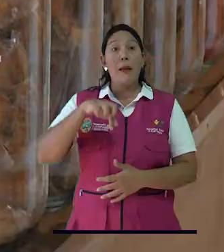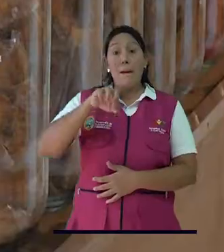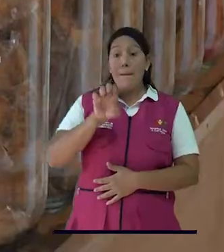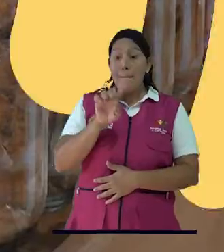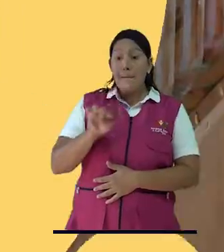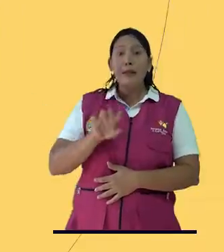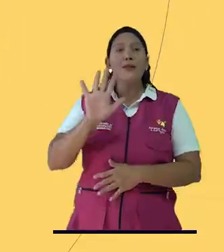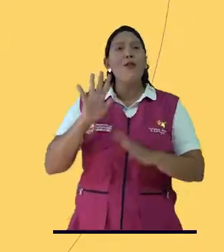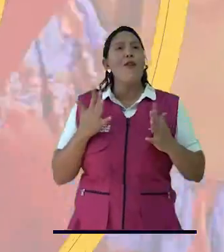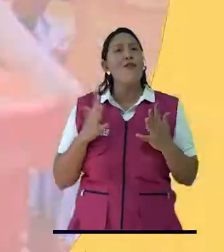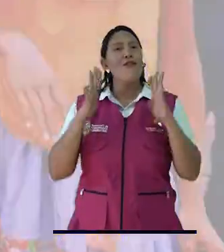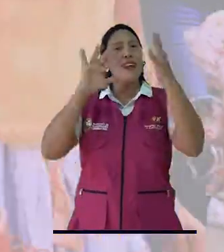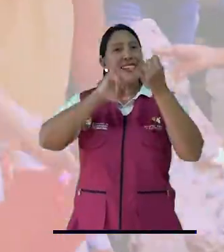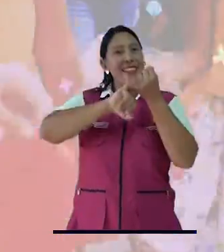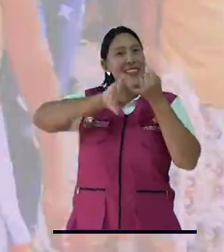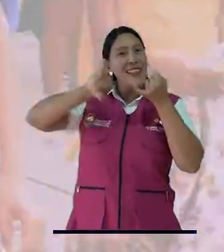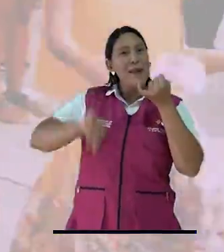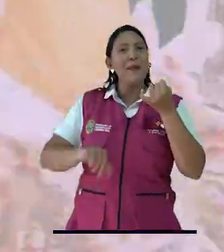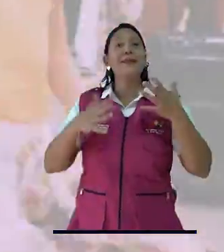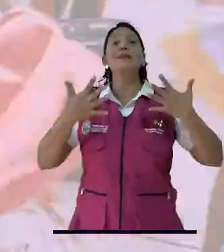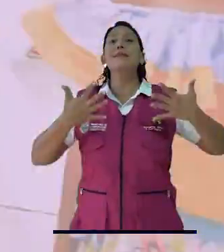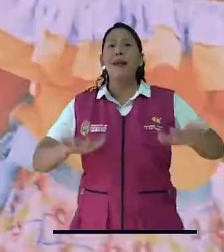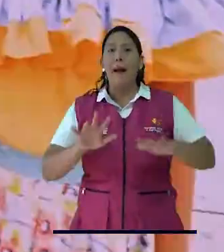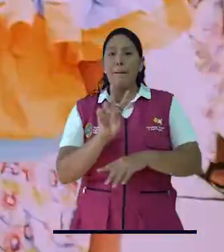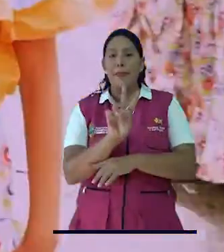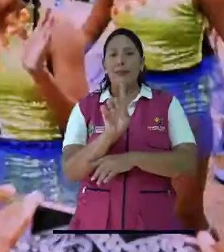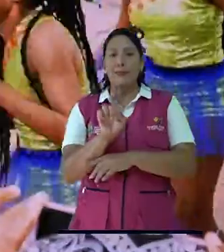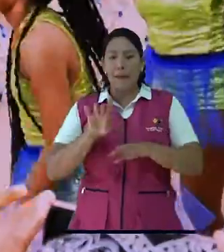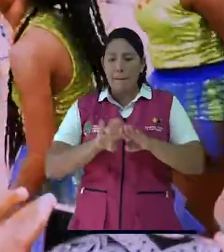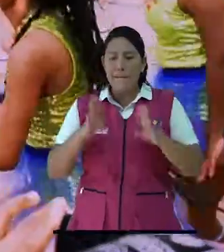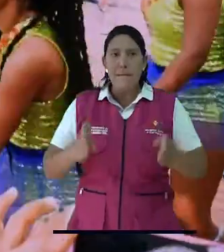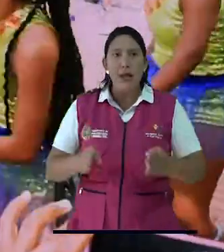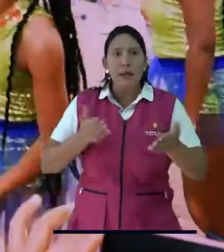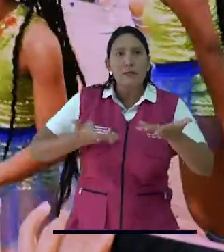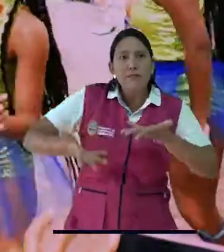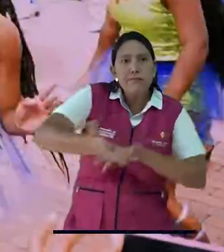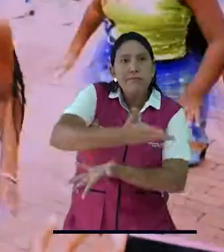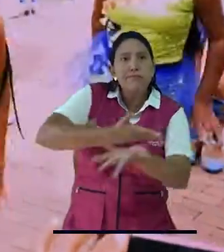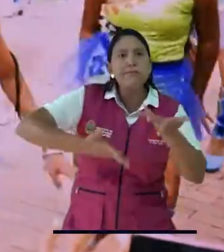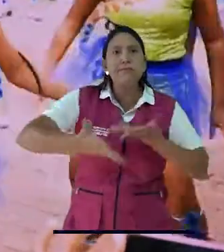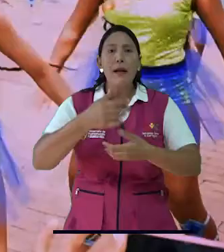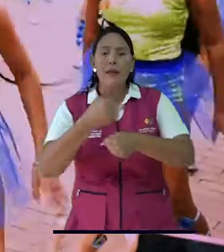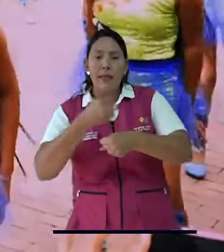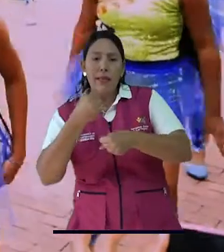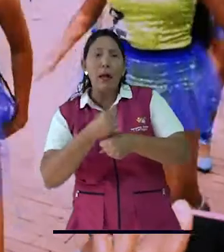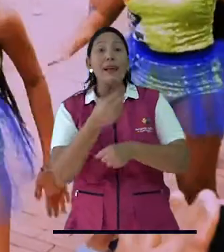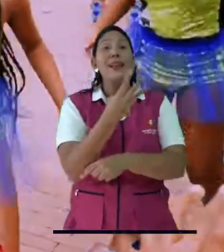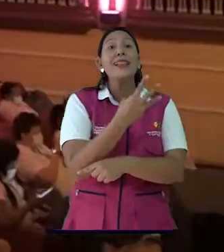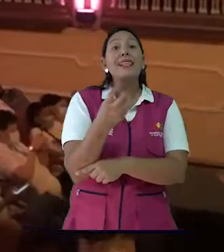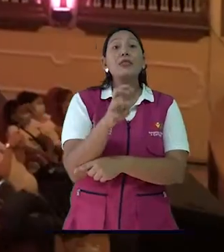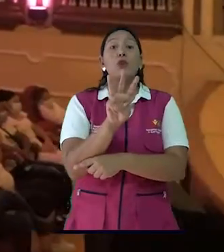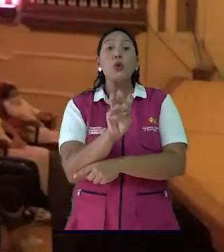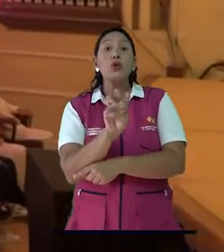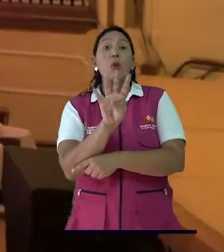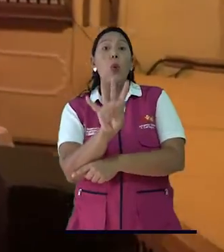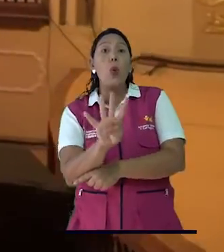En el PES Fiestas de Independencia, realizamos 26 mesas de trabajo y contamos con